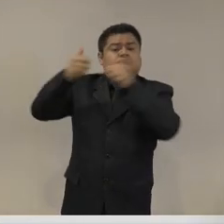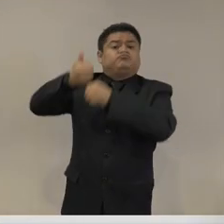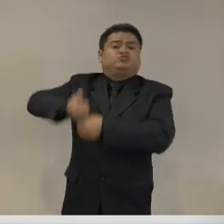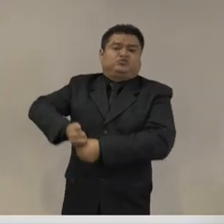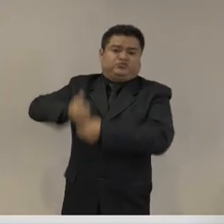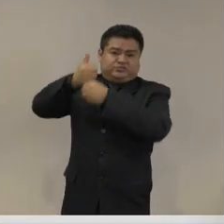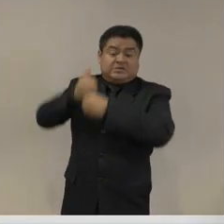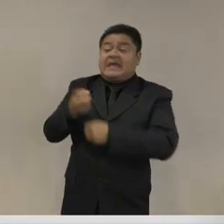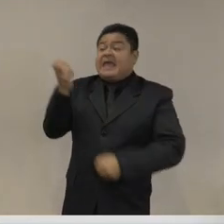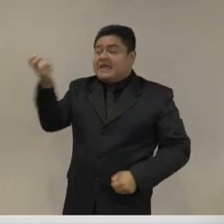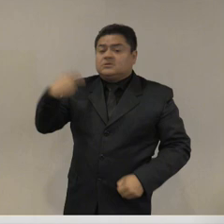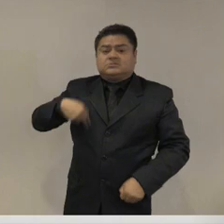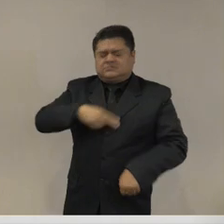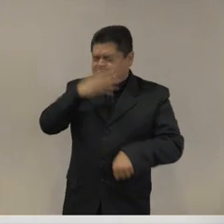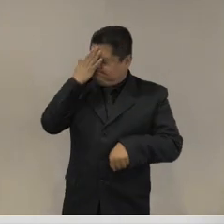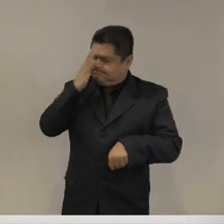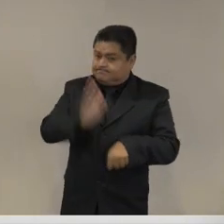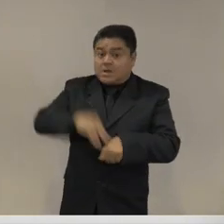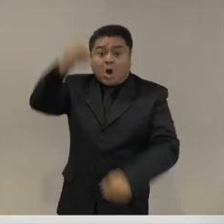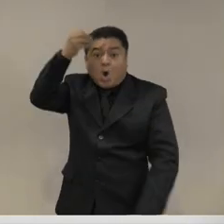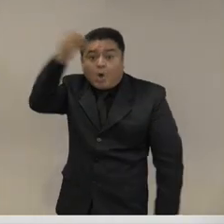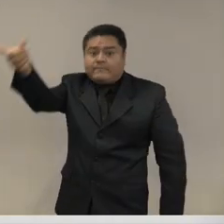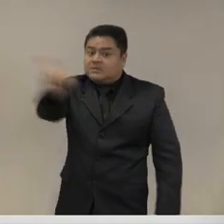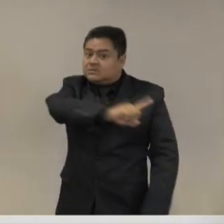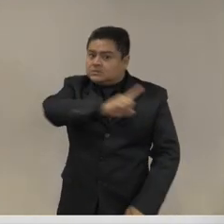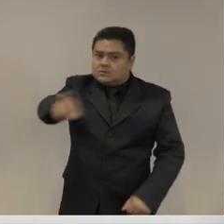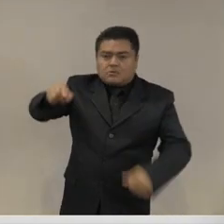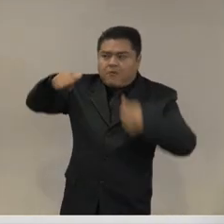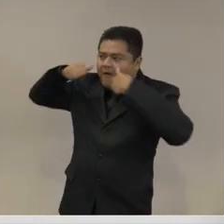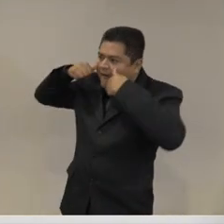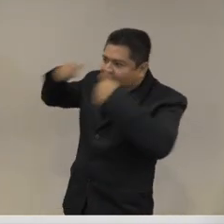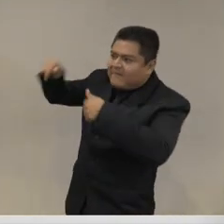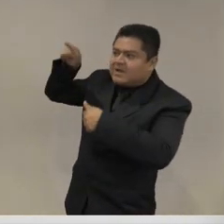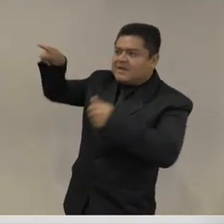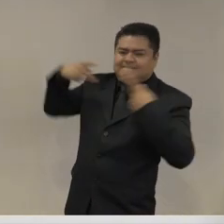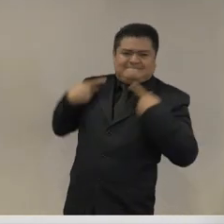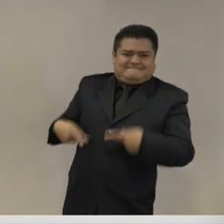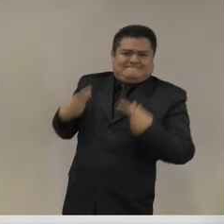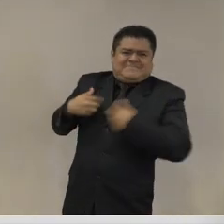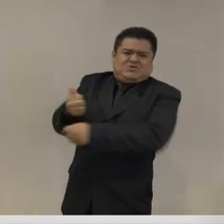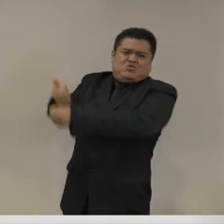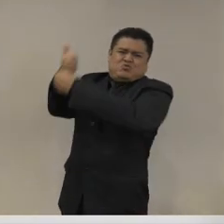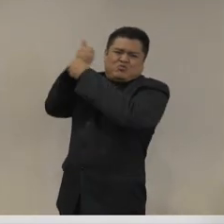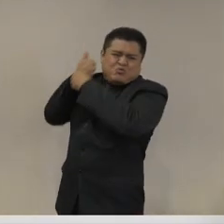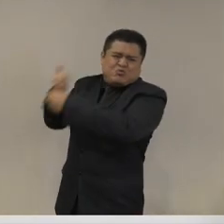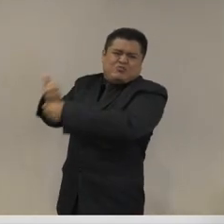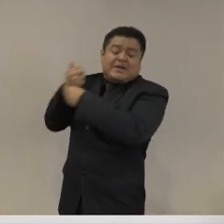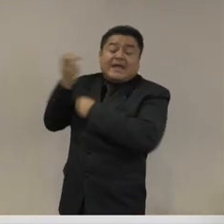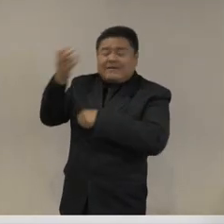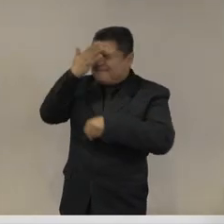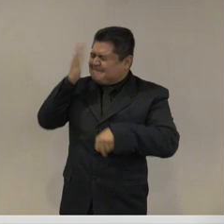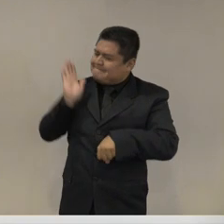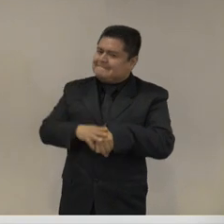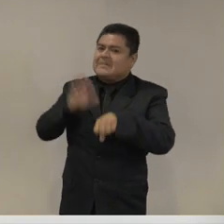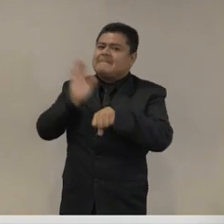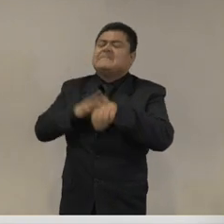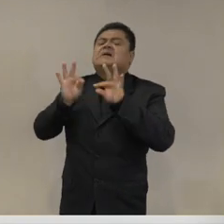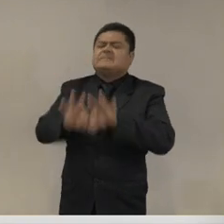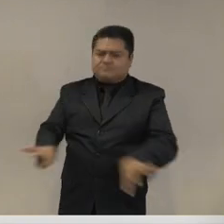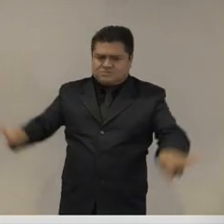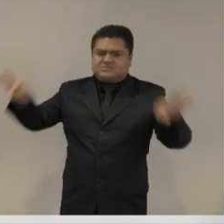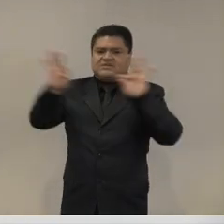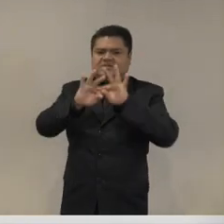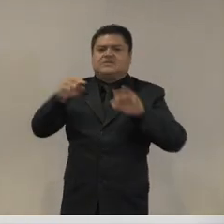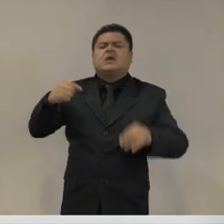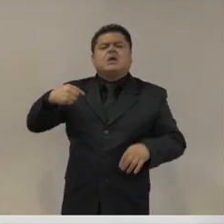seguramente vamos a tener la posibilidad de hacer una serie de reconversiones narrativas yo estudié literatura